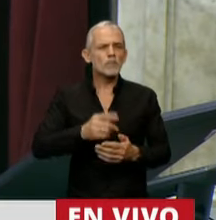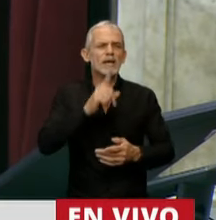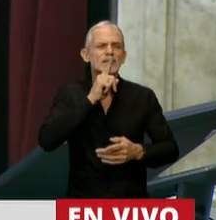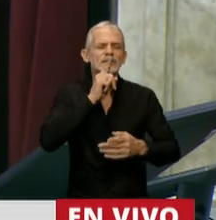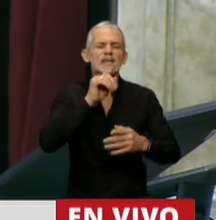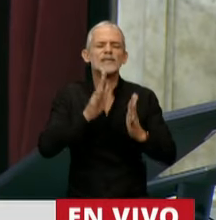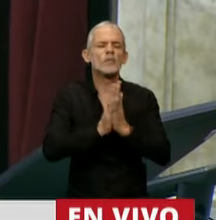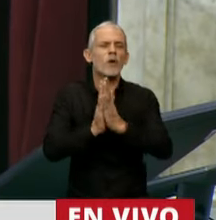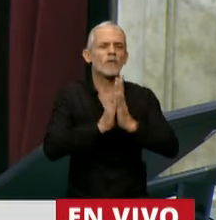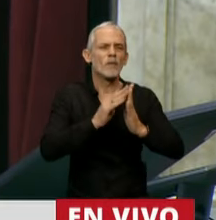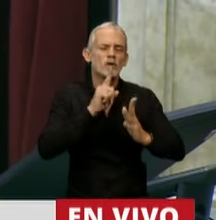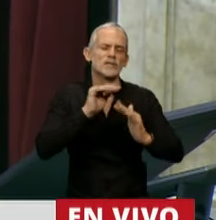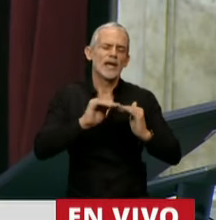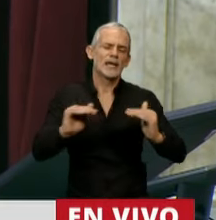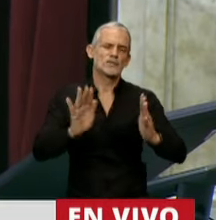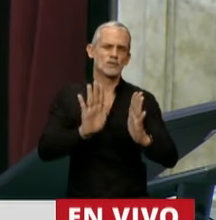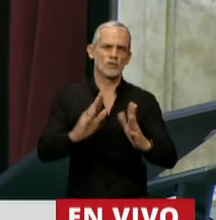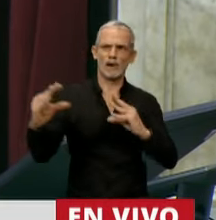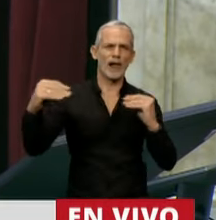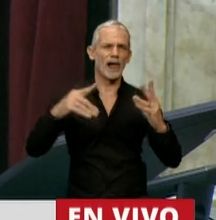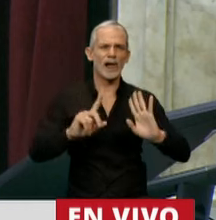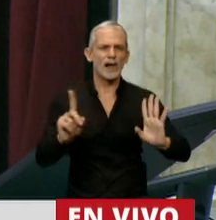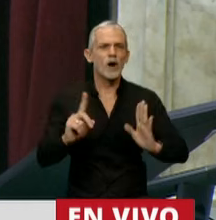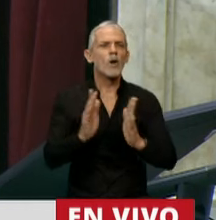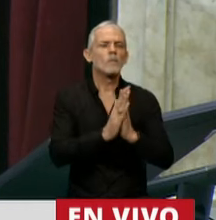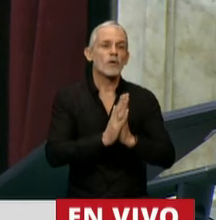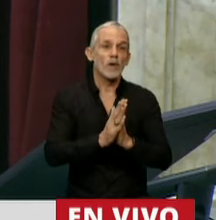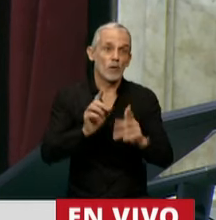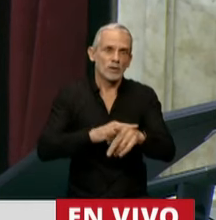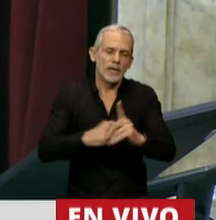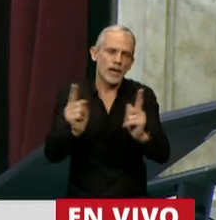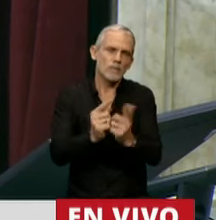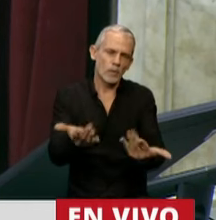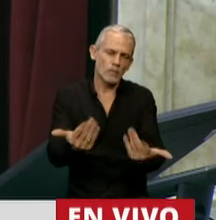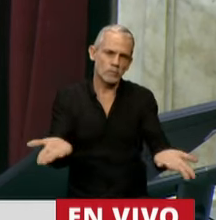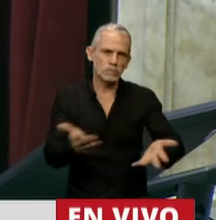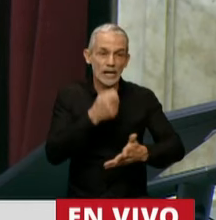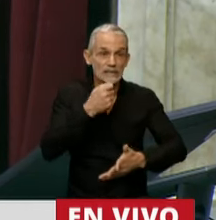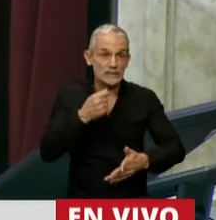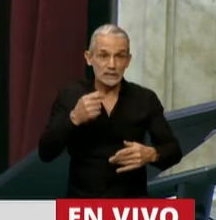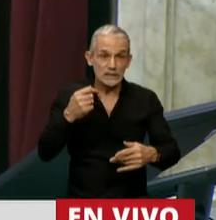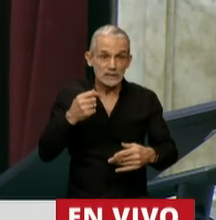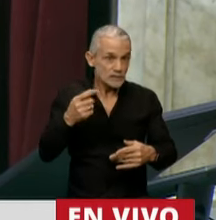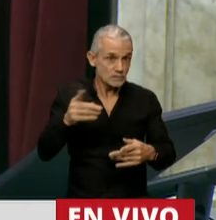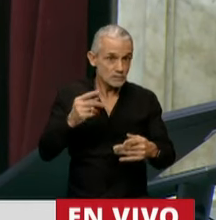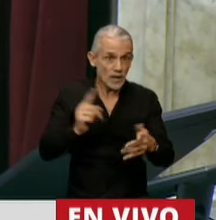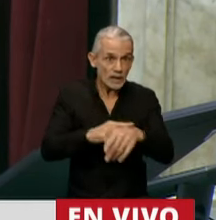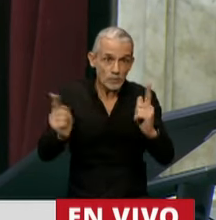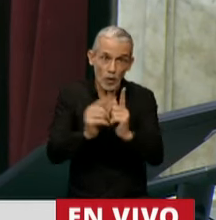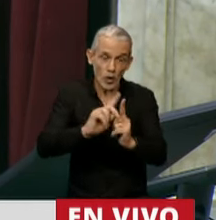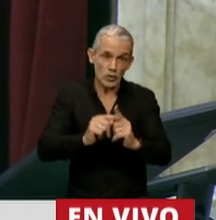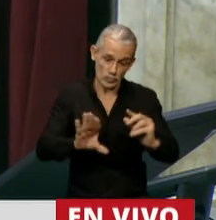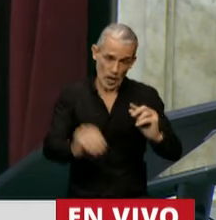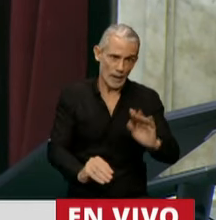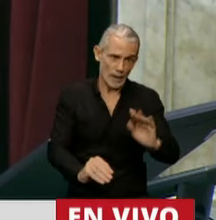Silencio, por favor. Diputado, le puedo pedir que redondé. No, Si no, me va a haber obligado a cortarle las palabras, cosas que no quiero hacer.